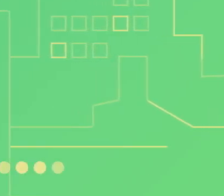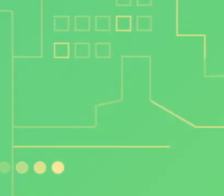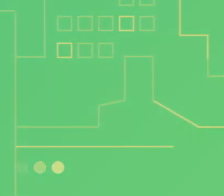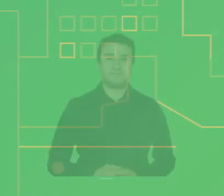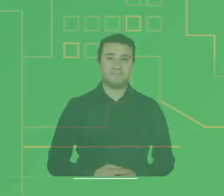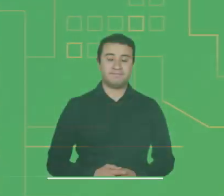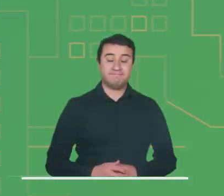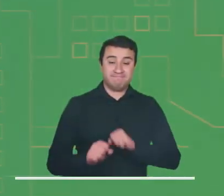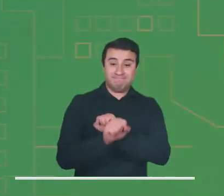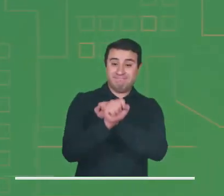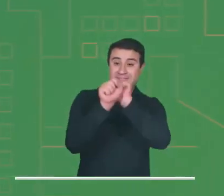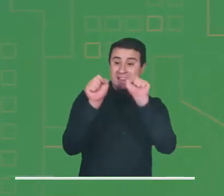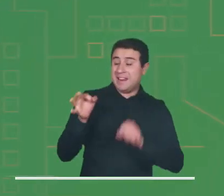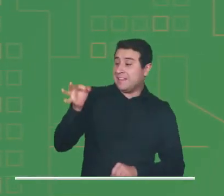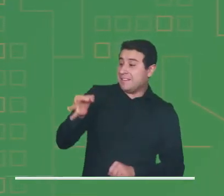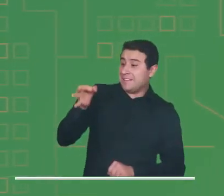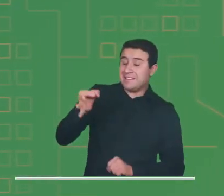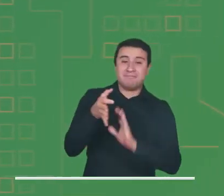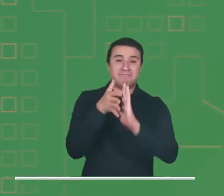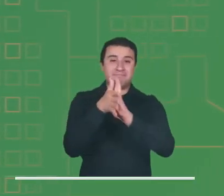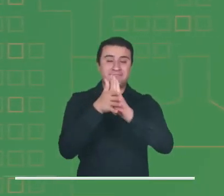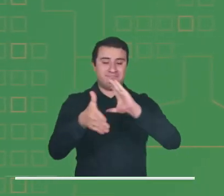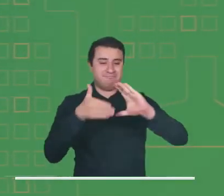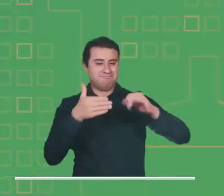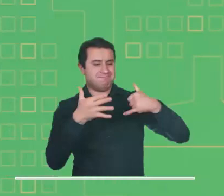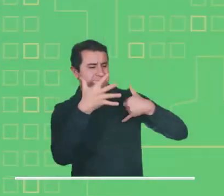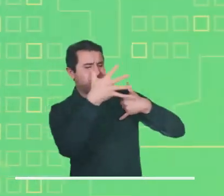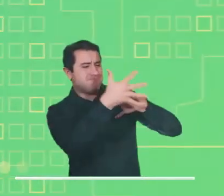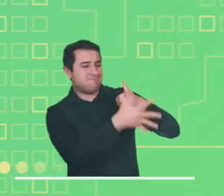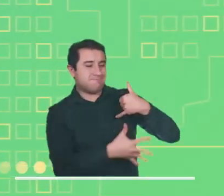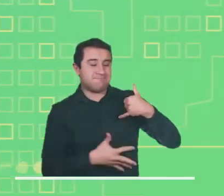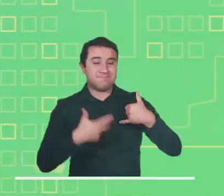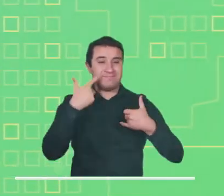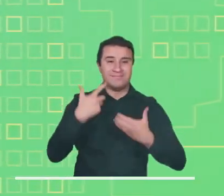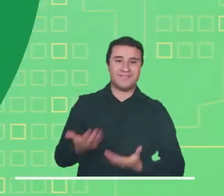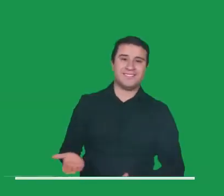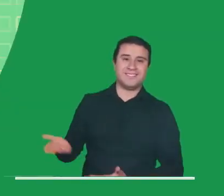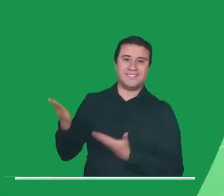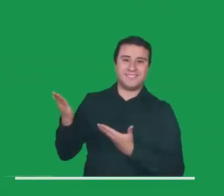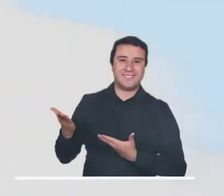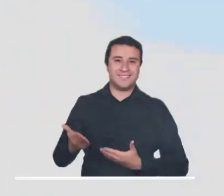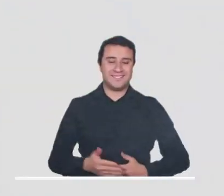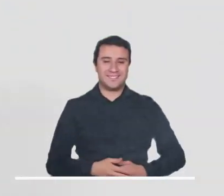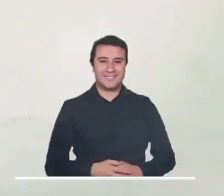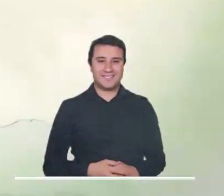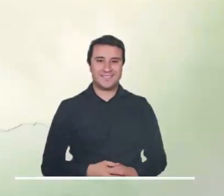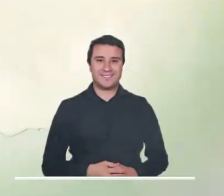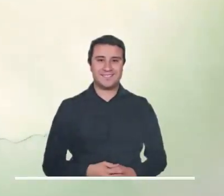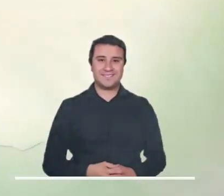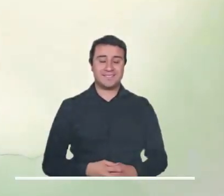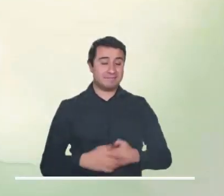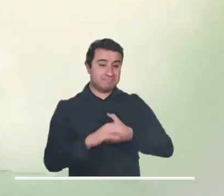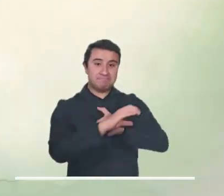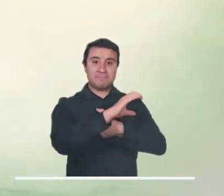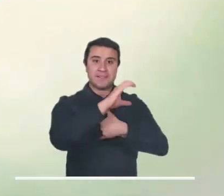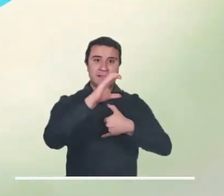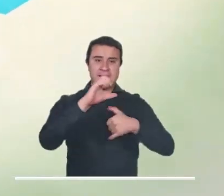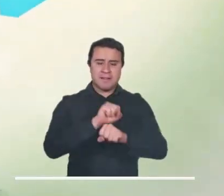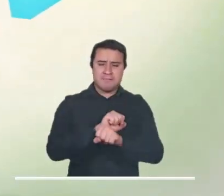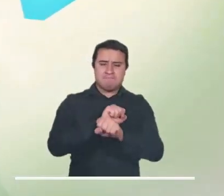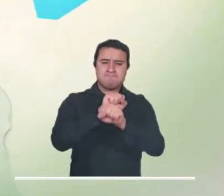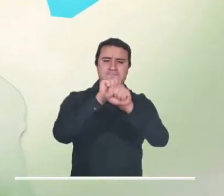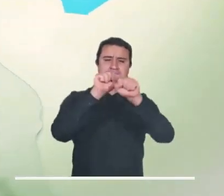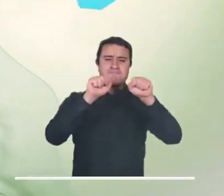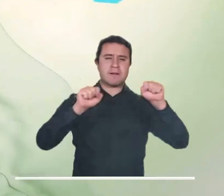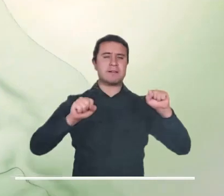Como todas las mañanas, aquí estamos con ustedes para presentarles la información más reciente del pronóstico del tiempo. El Caribe empieza